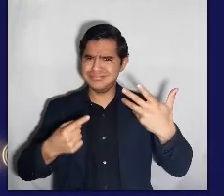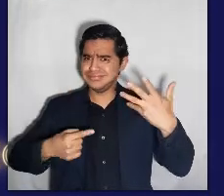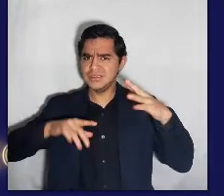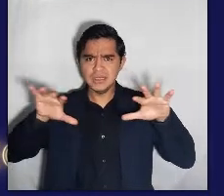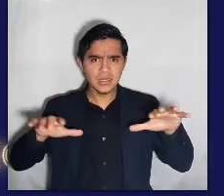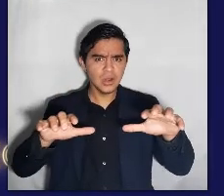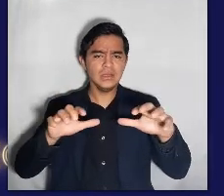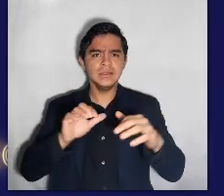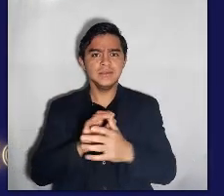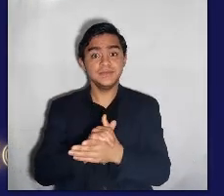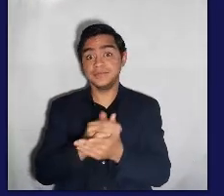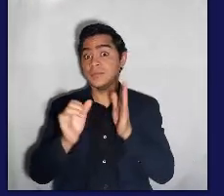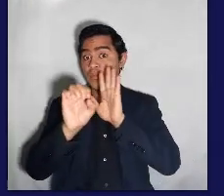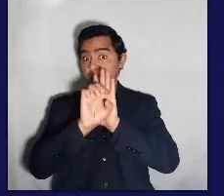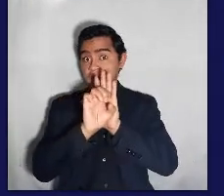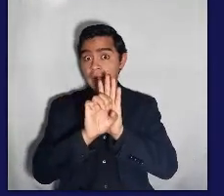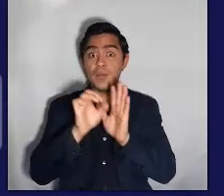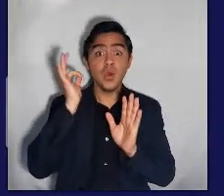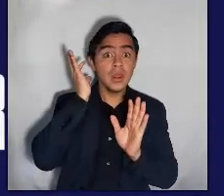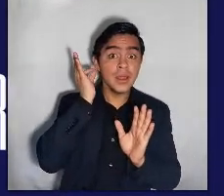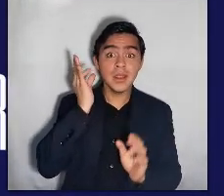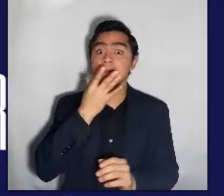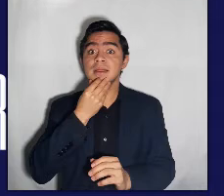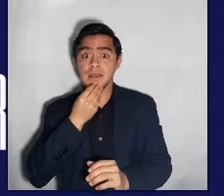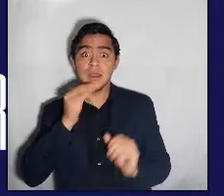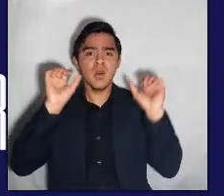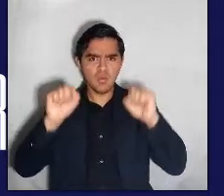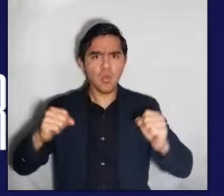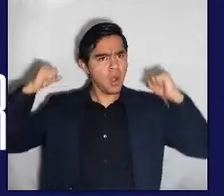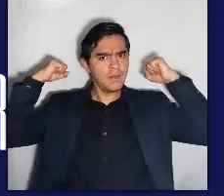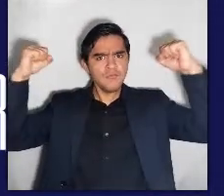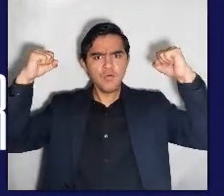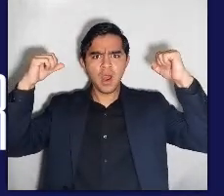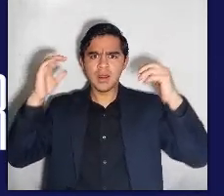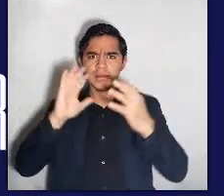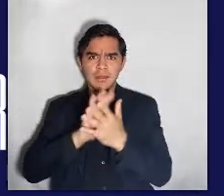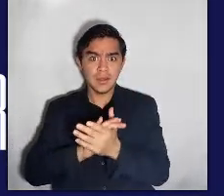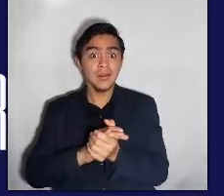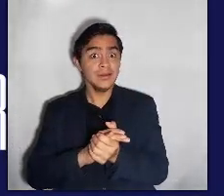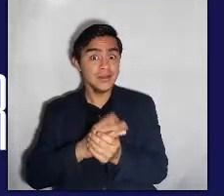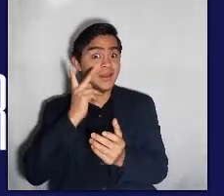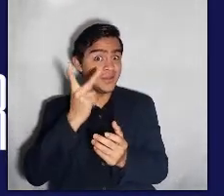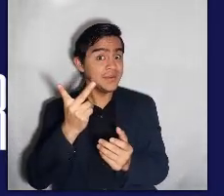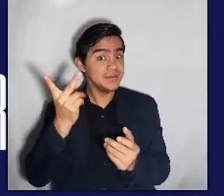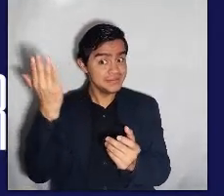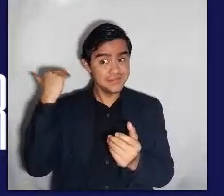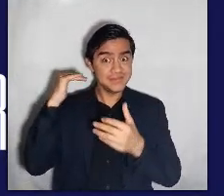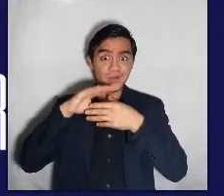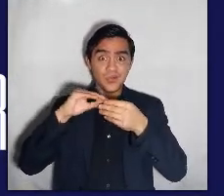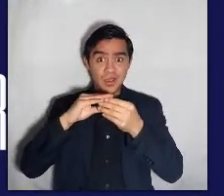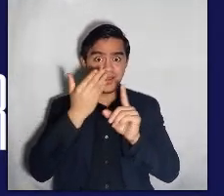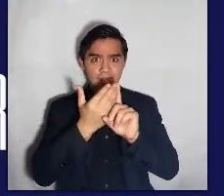podemos hacer todas estas cosas. Por ejemplo, las niñas y los niños podemos ser